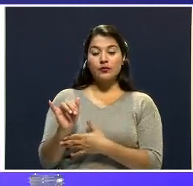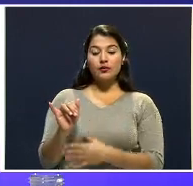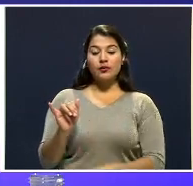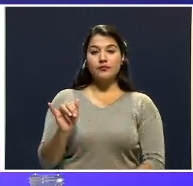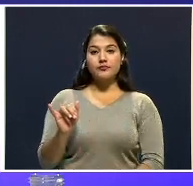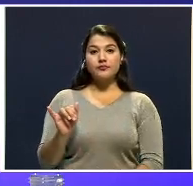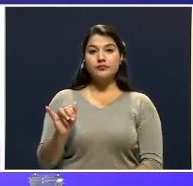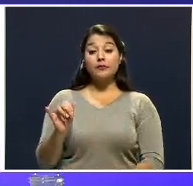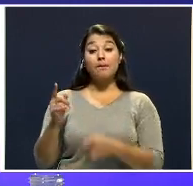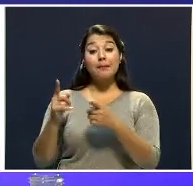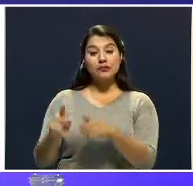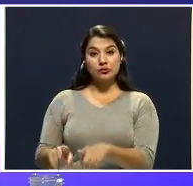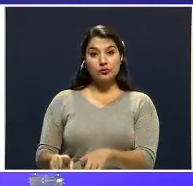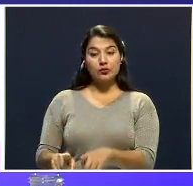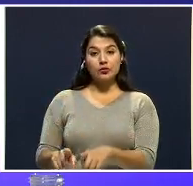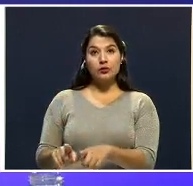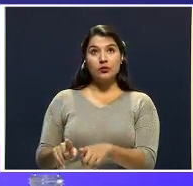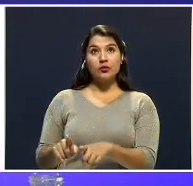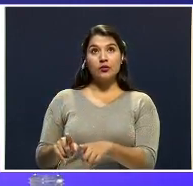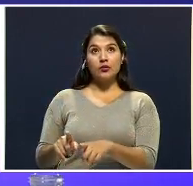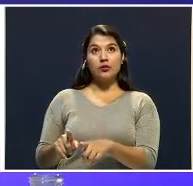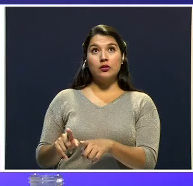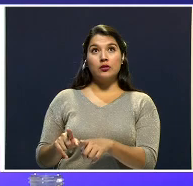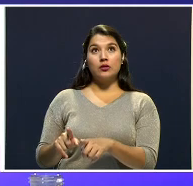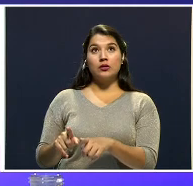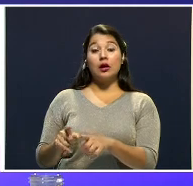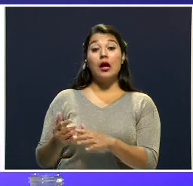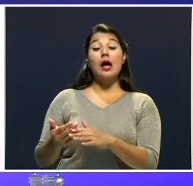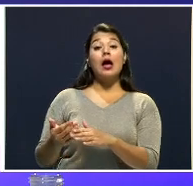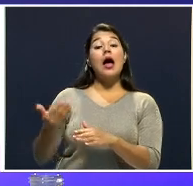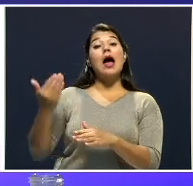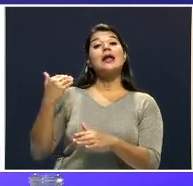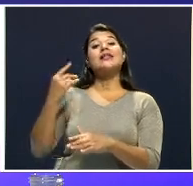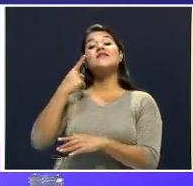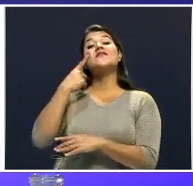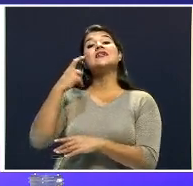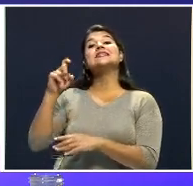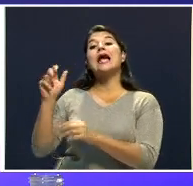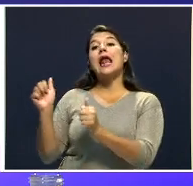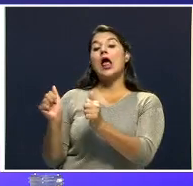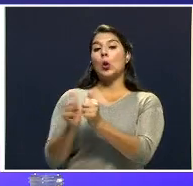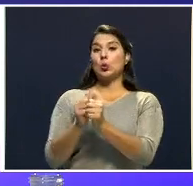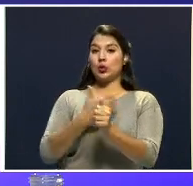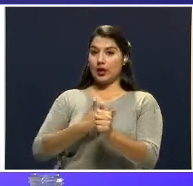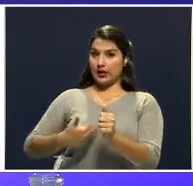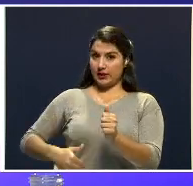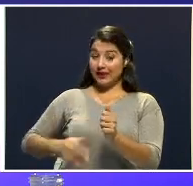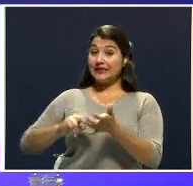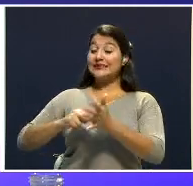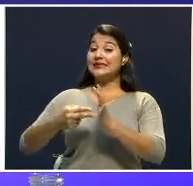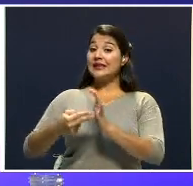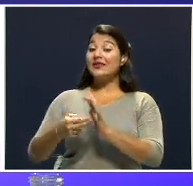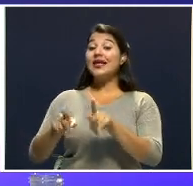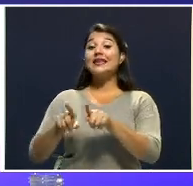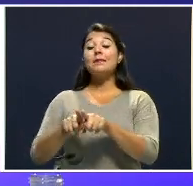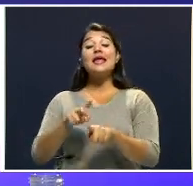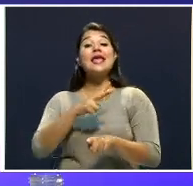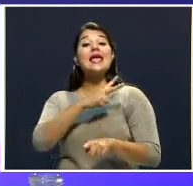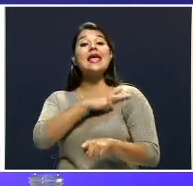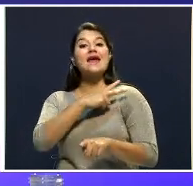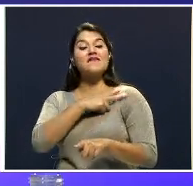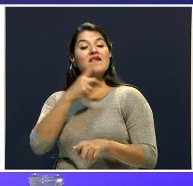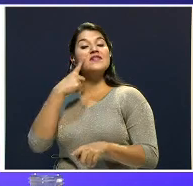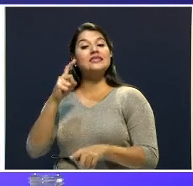Siendo... Fiscal a Junta de Heredia, y por lo tanto jefa... De la Fiscalía de Sarapiquí.